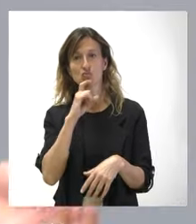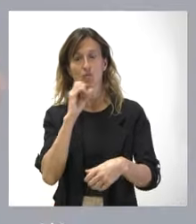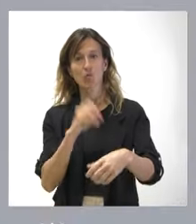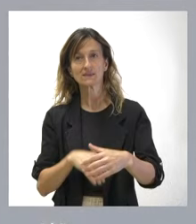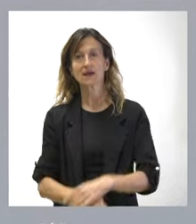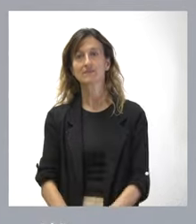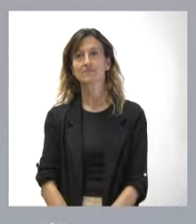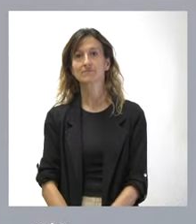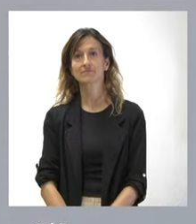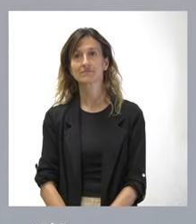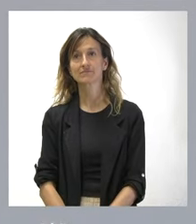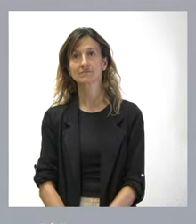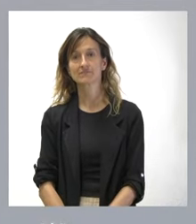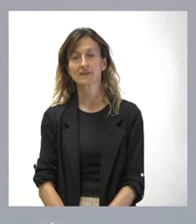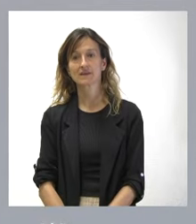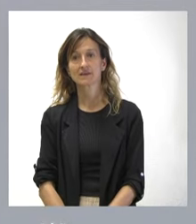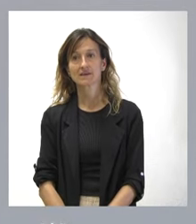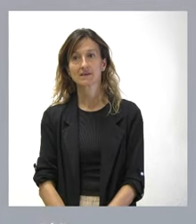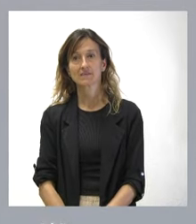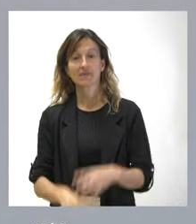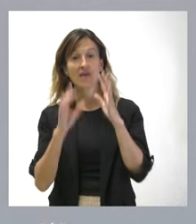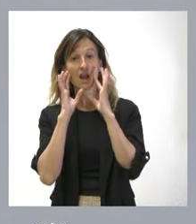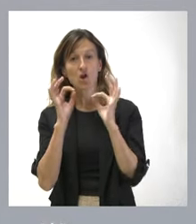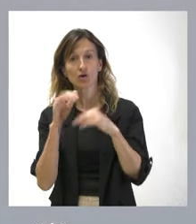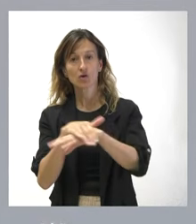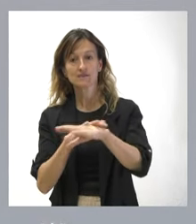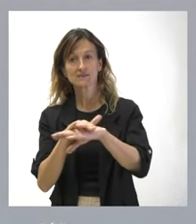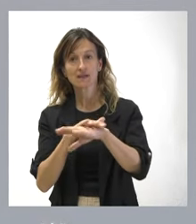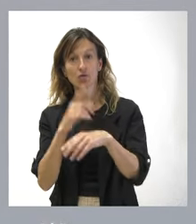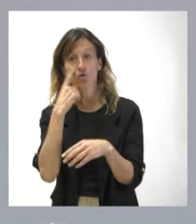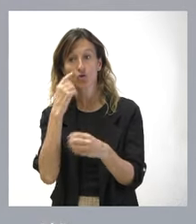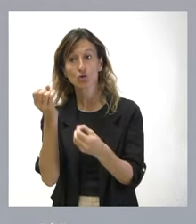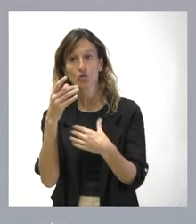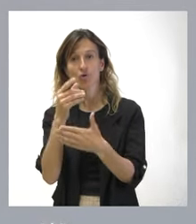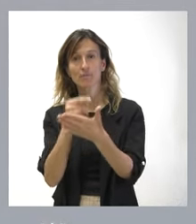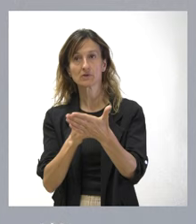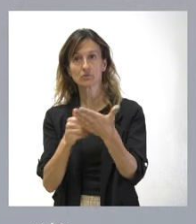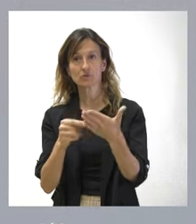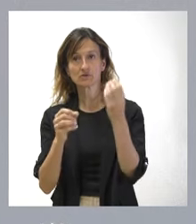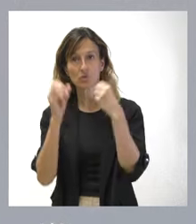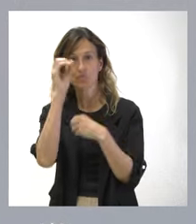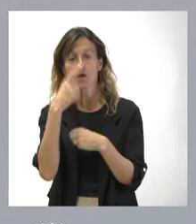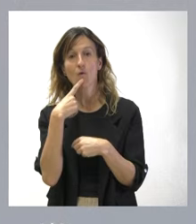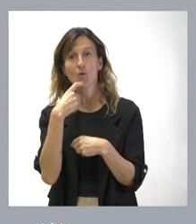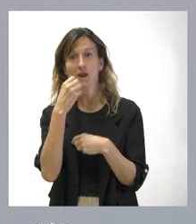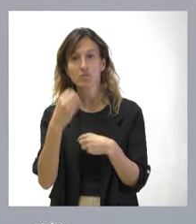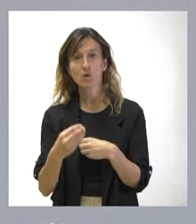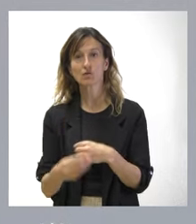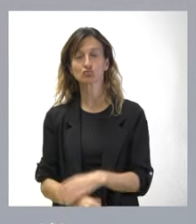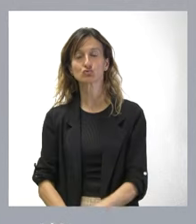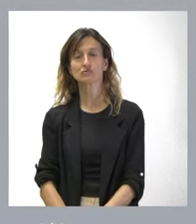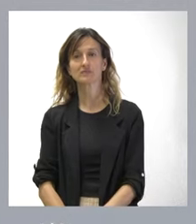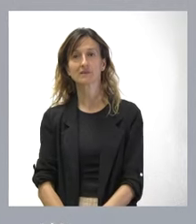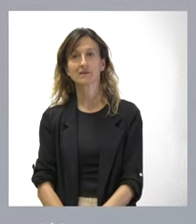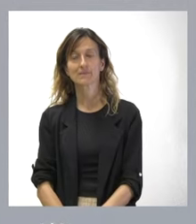Pues, lógicamente, los presupuestos los valoraremos los del Estado cuando los conozcamos. Ojalá sean unos buenos presupuestos. Ojalá sean